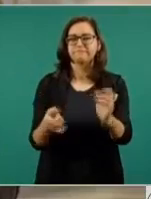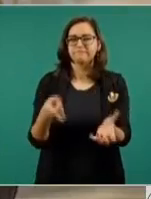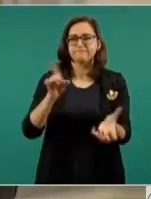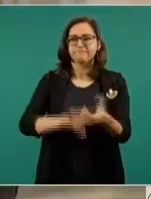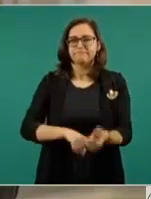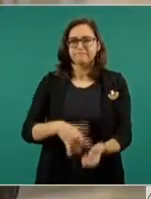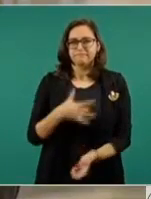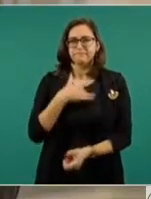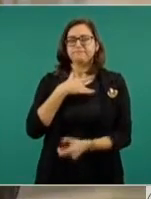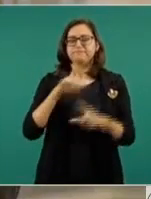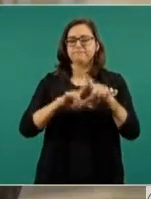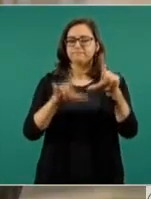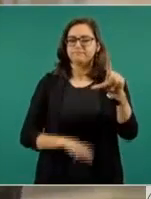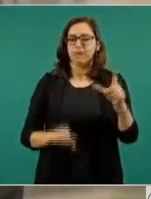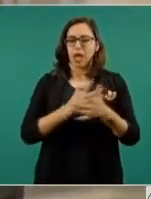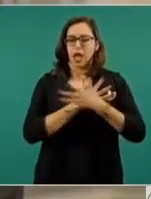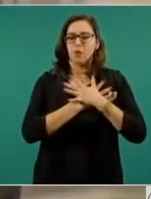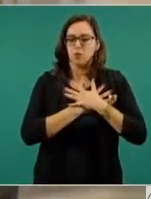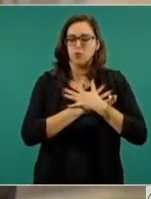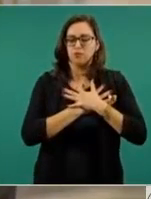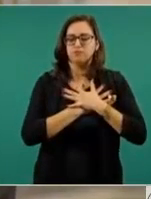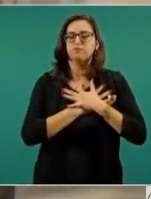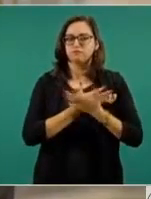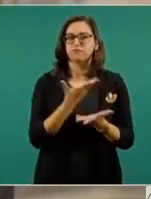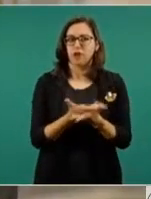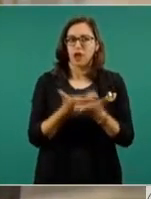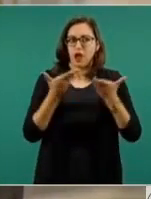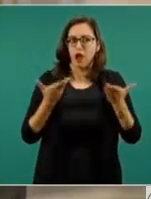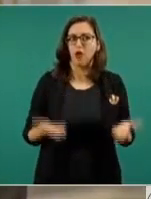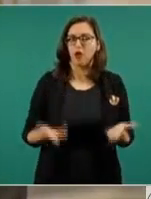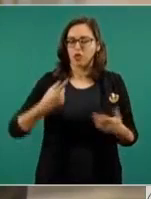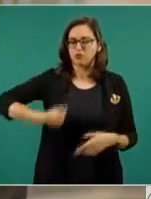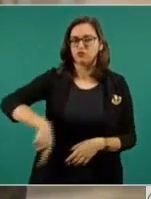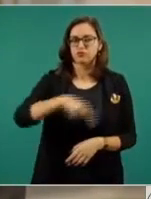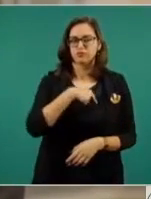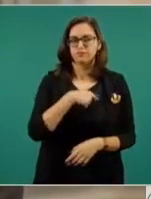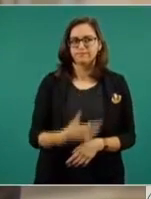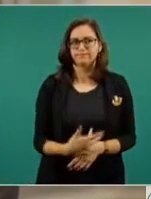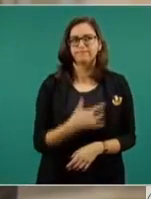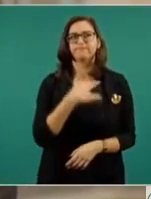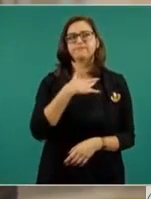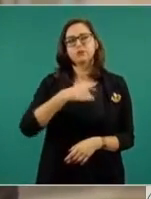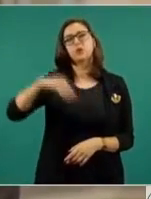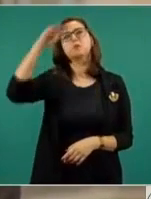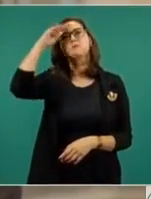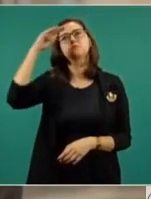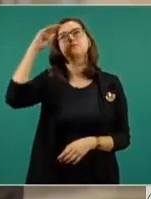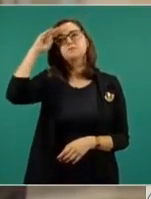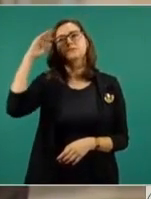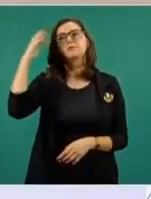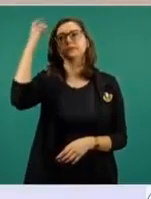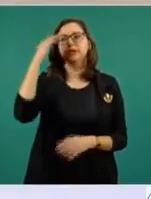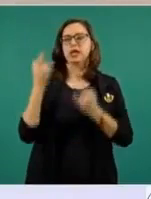el amor a la patria, nos toca a los mexicanos de ahora reflexionar cada hecho histórico